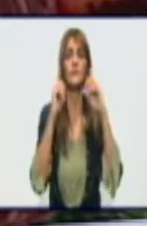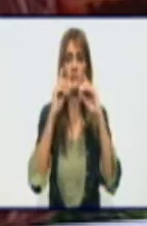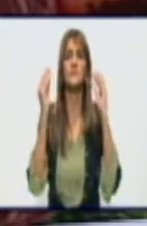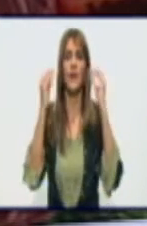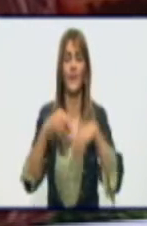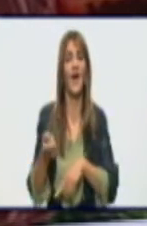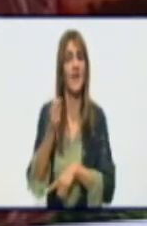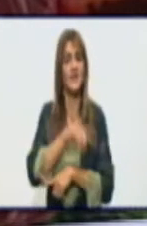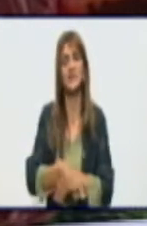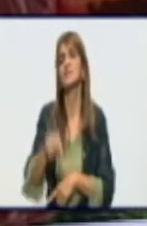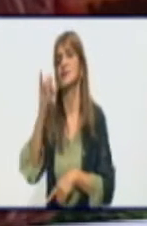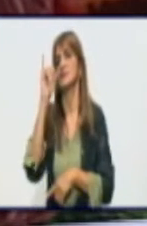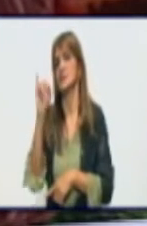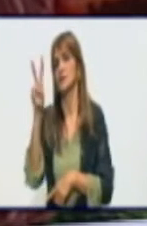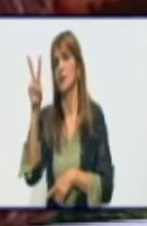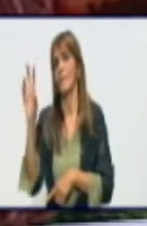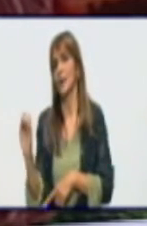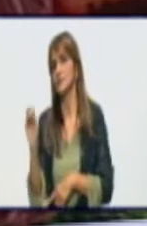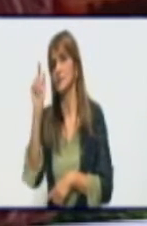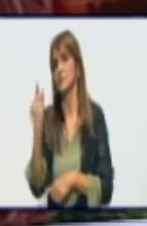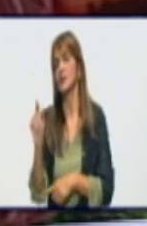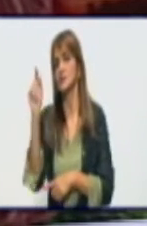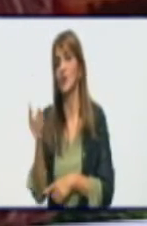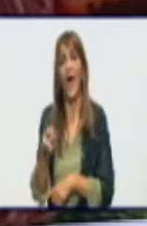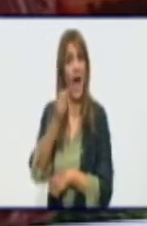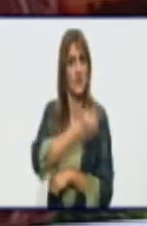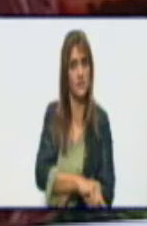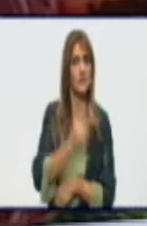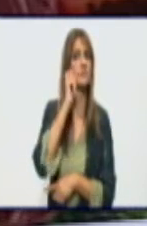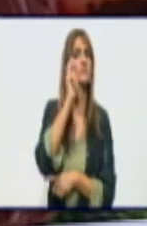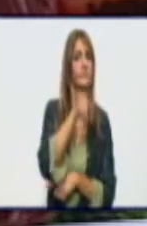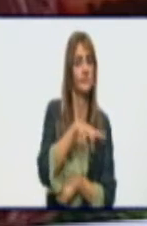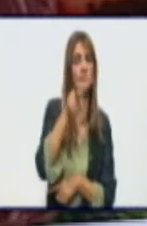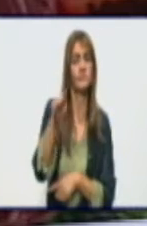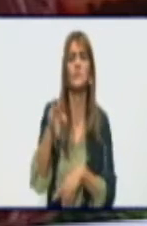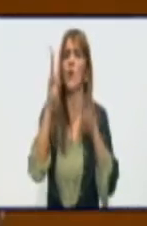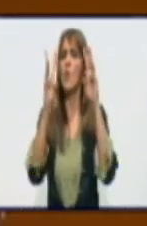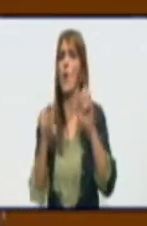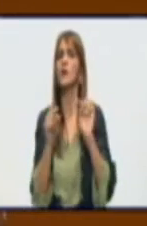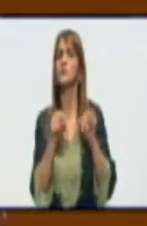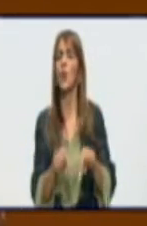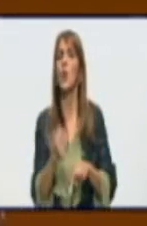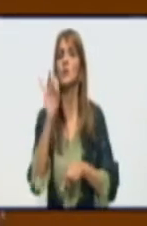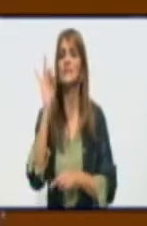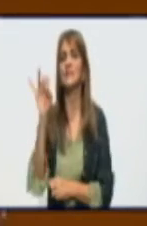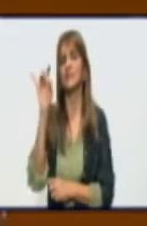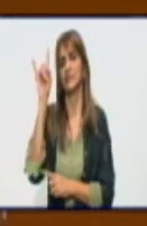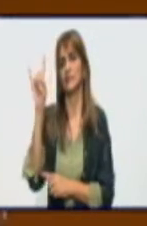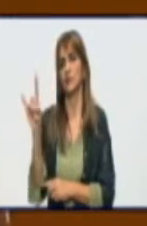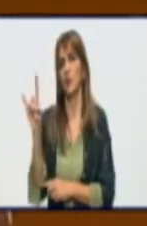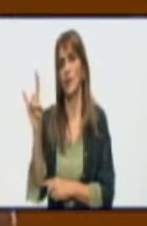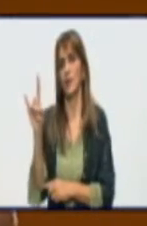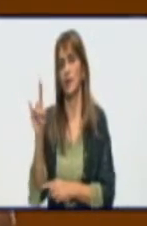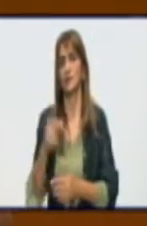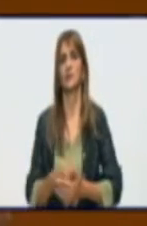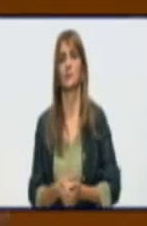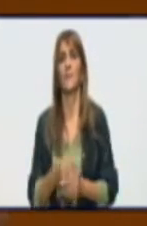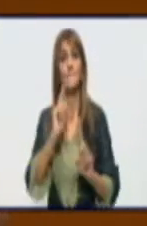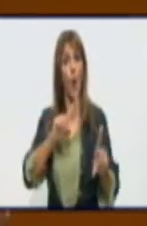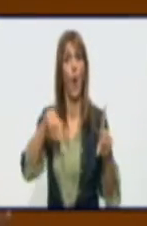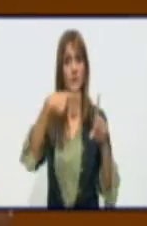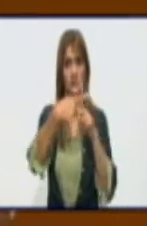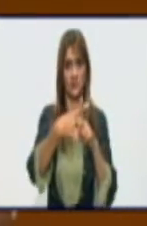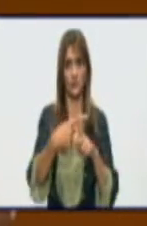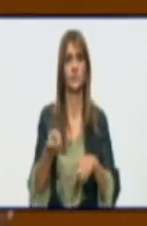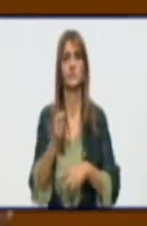ayer fueron detectadas a través de la pesquisa. De ellos, ¿cuántos? 79. 79. Con test de antígeno positivo. Claro.